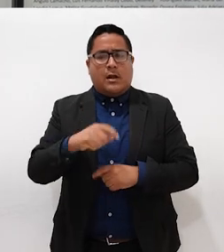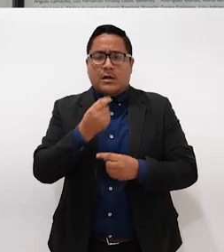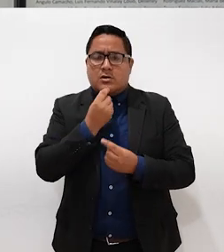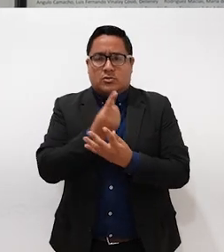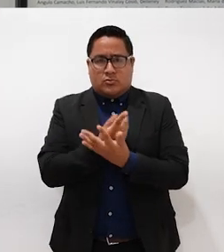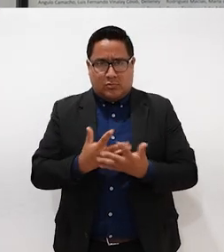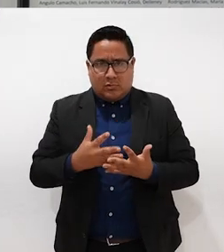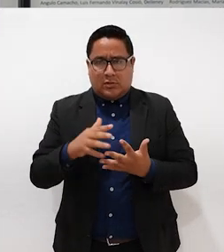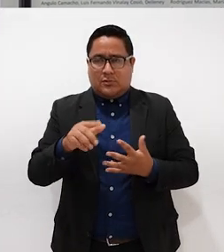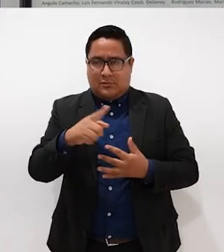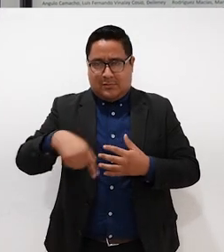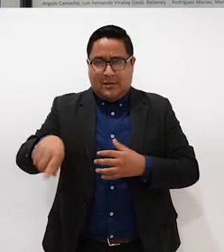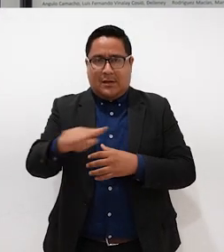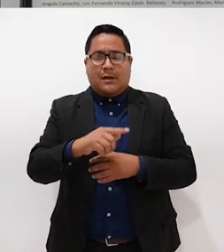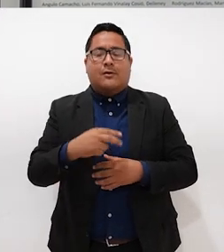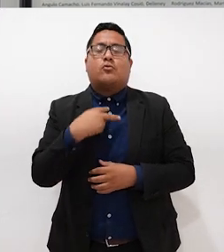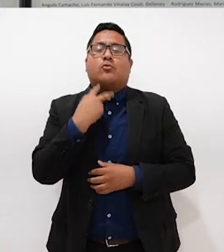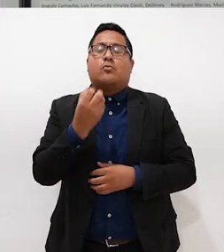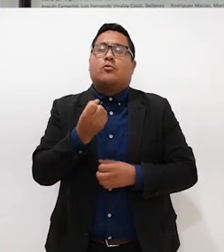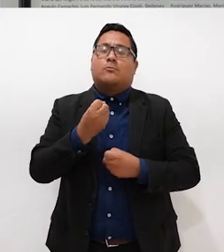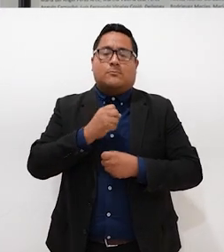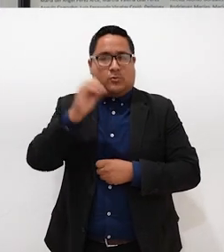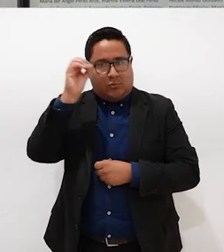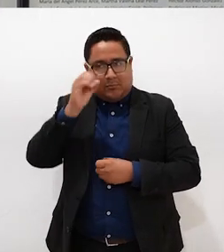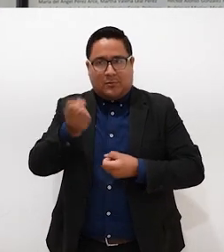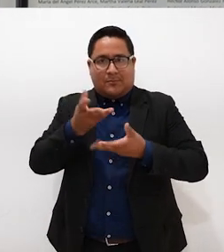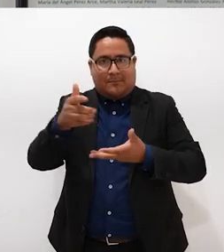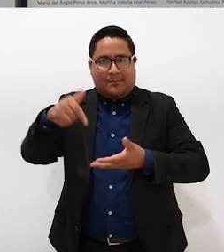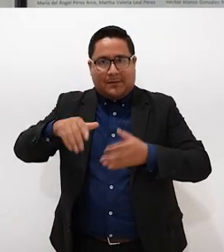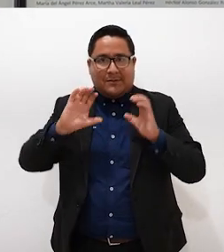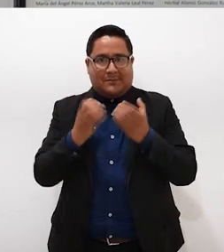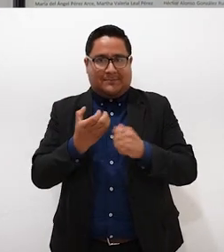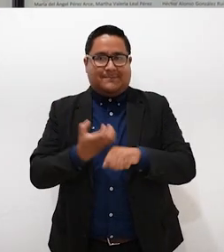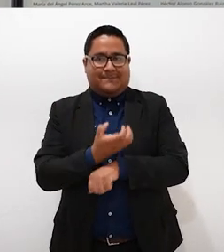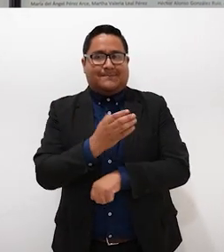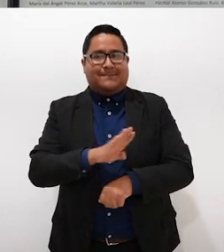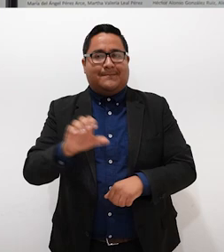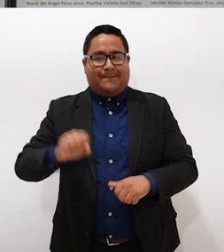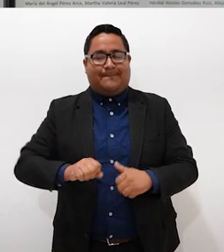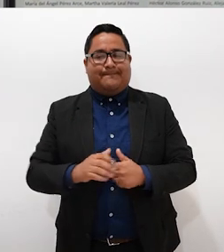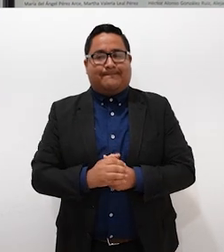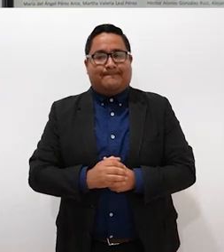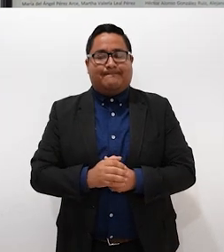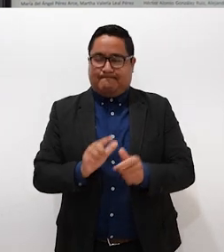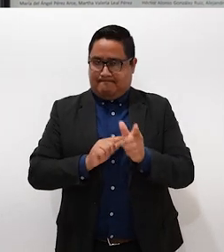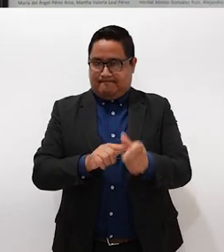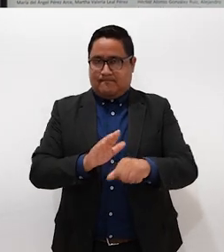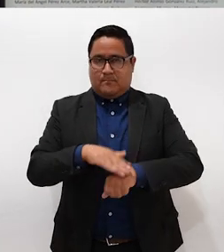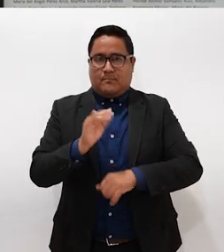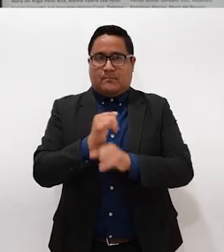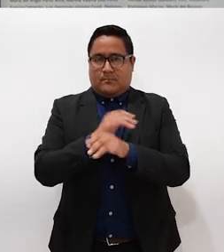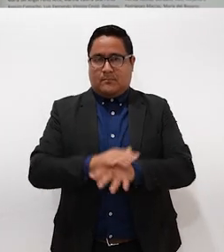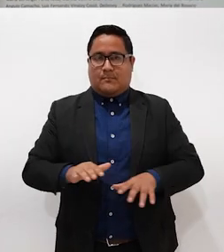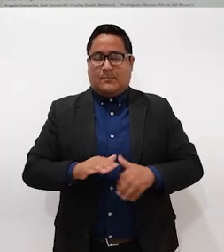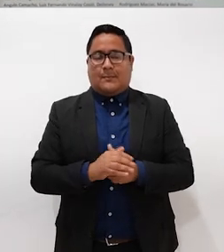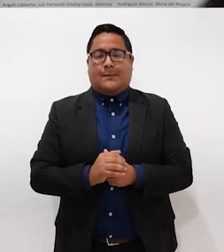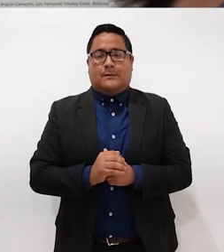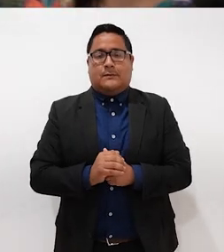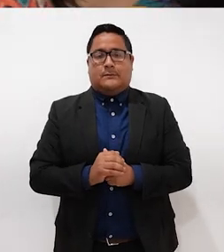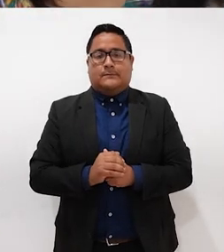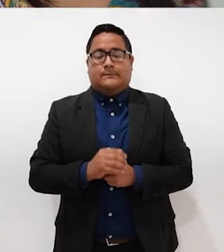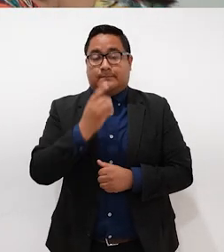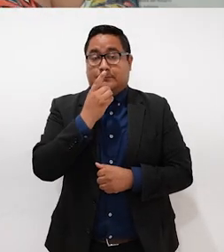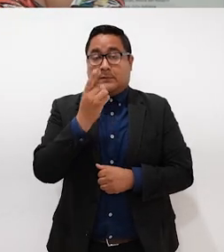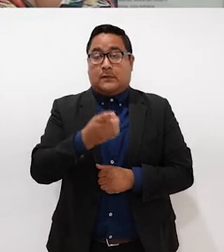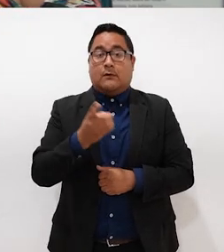que formen parte de él tengan voz y voto en el Congreso de Baja California Sur. Pero continuamos con la información.